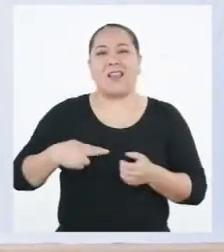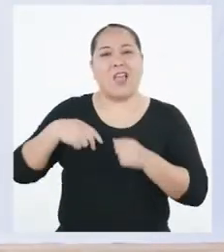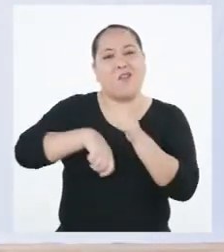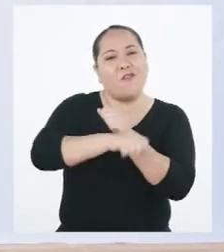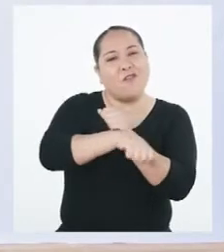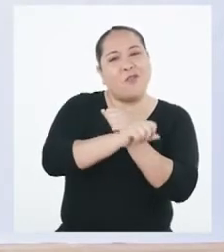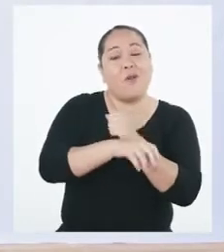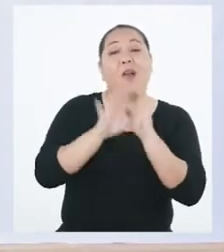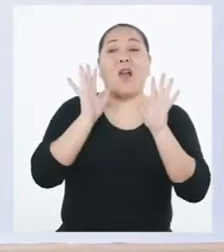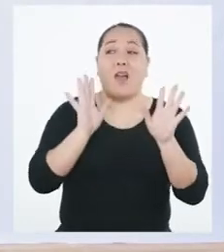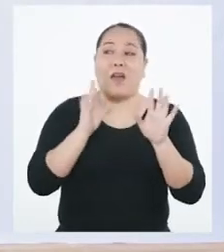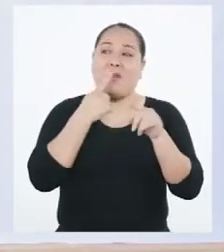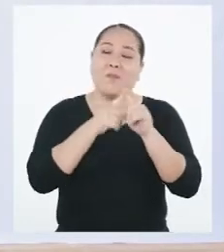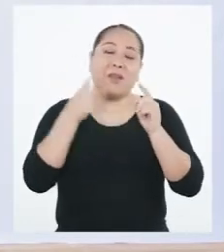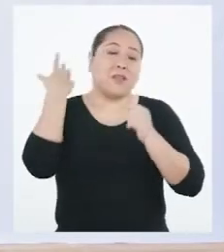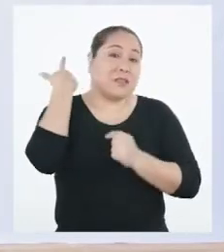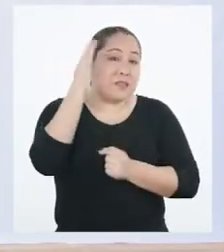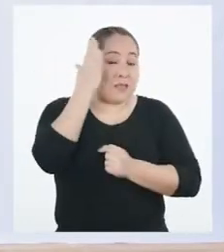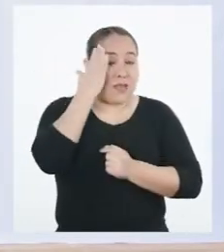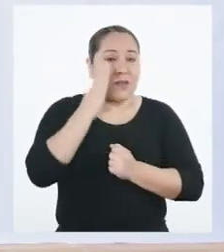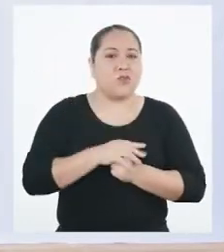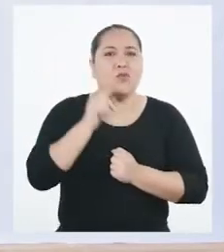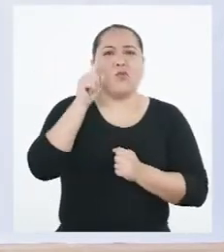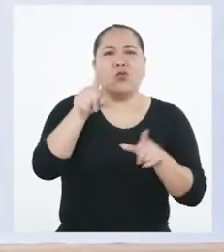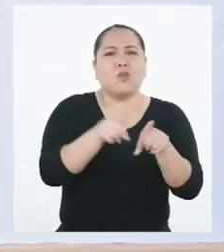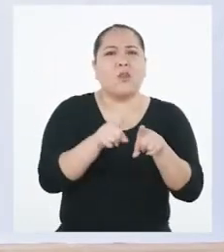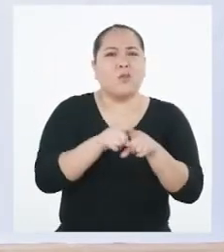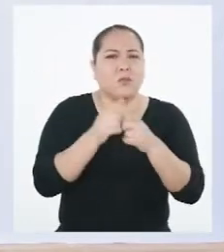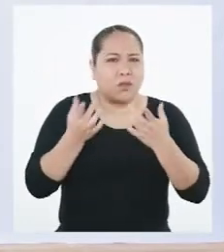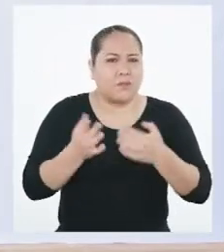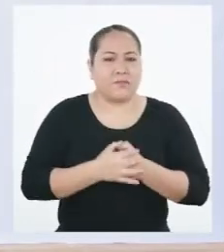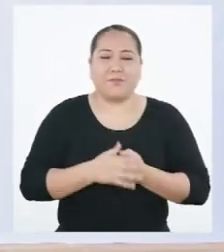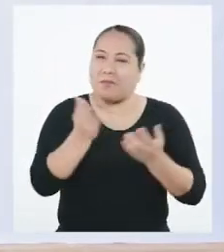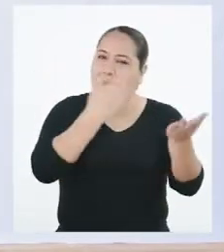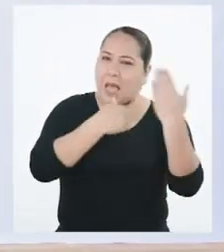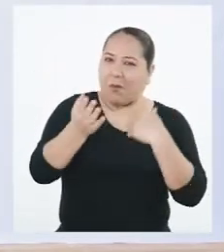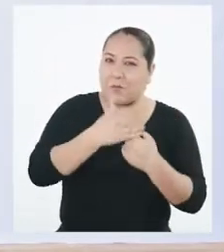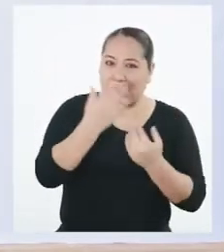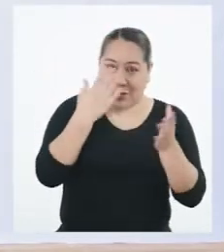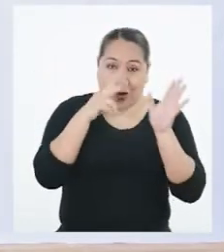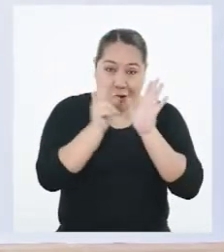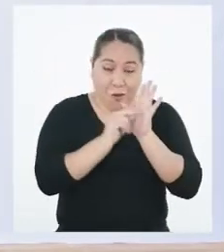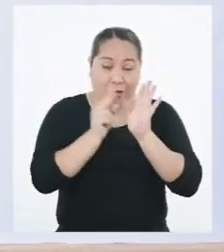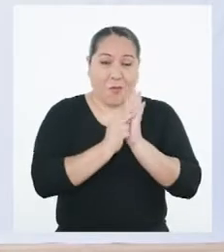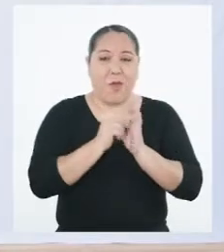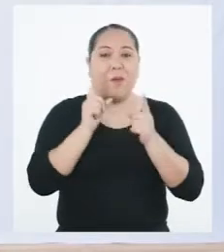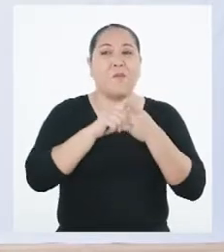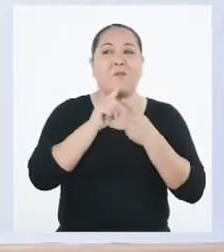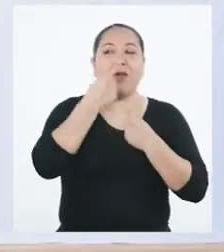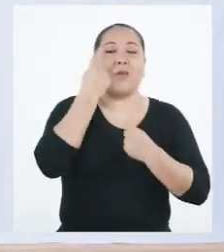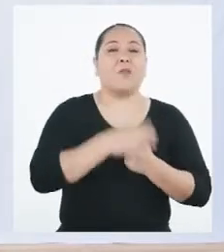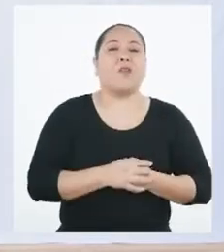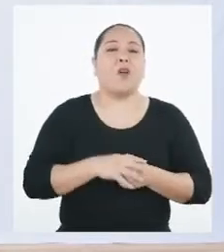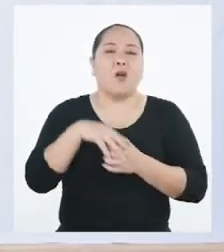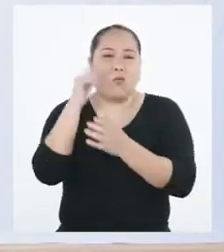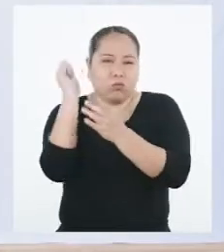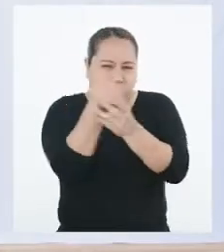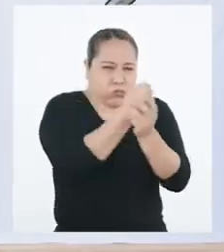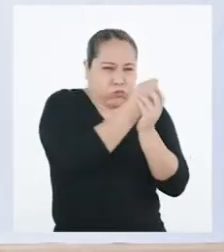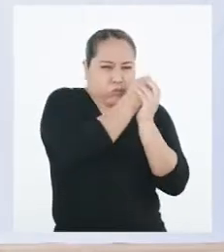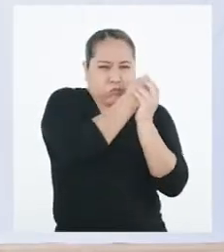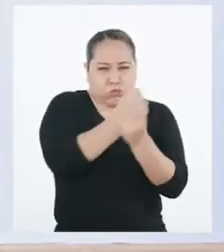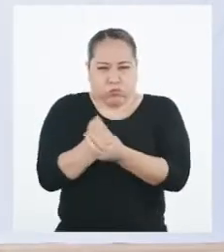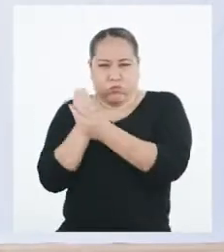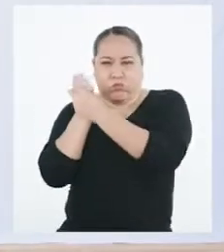Ah, pero ¿sabes? Tú también puedes hacerlo. Vamos. Solo sígueme. Primero, lucha con la espada.